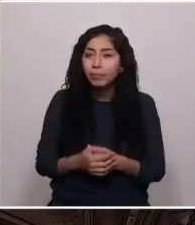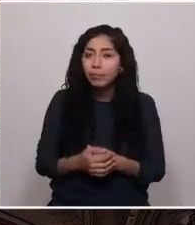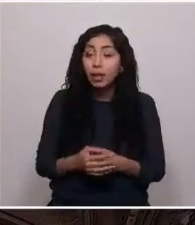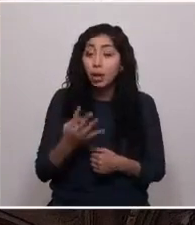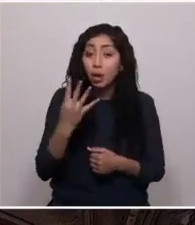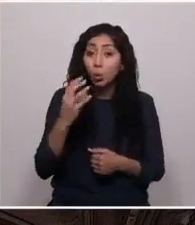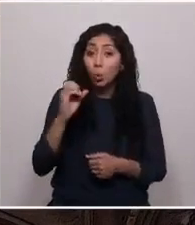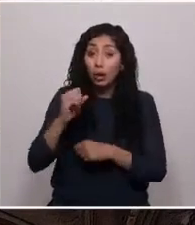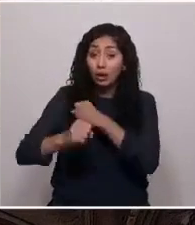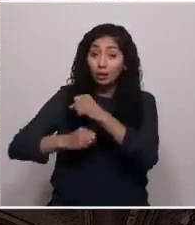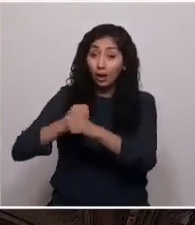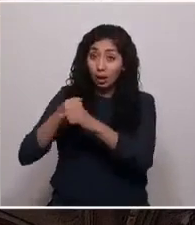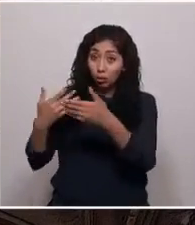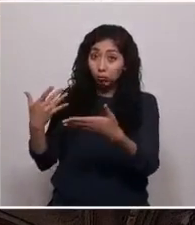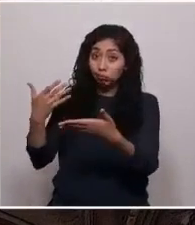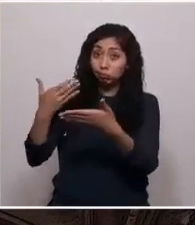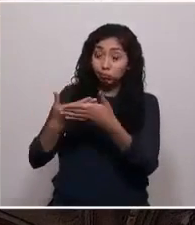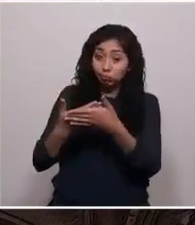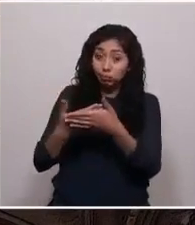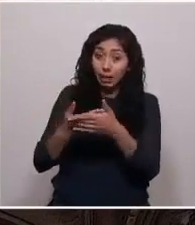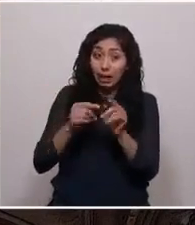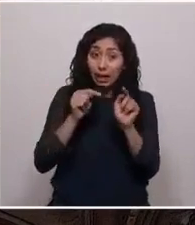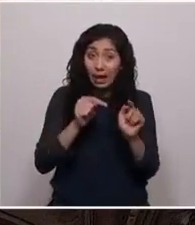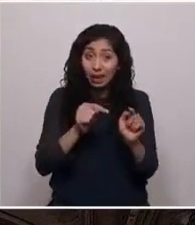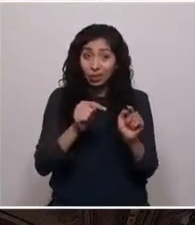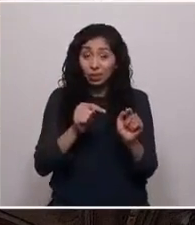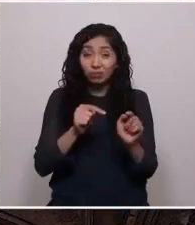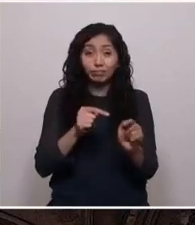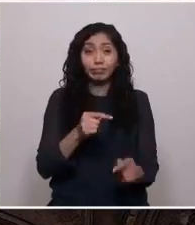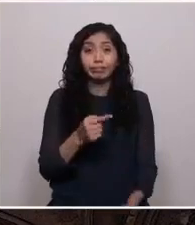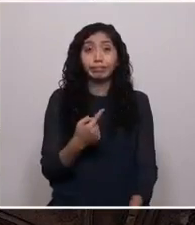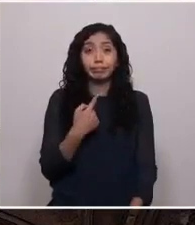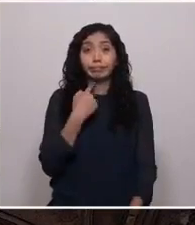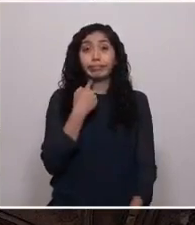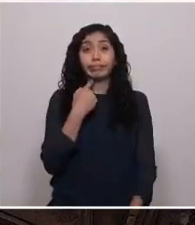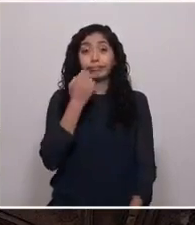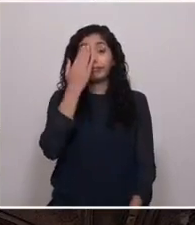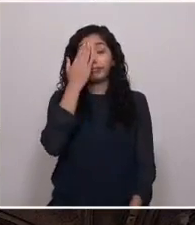luz de los resultados, esta visión ha fracasado rotundamente.